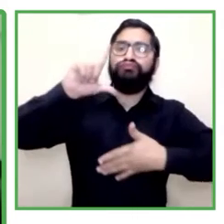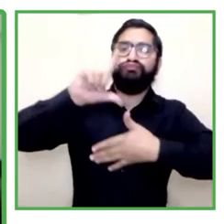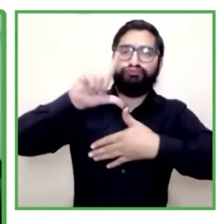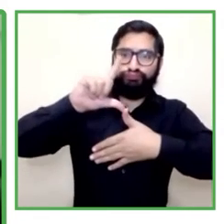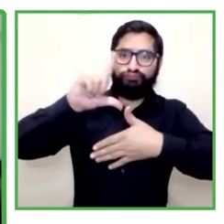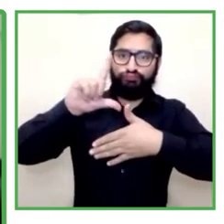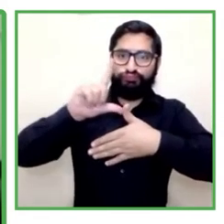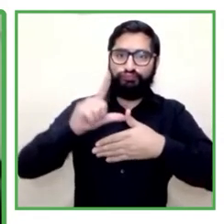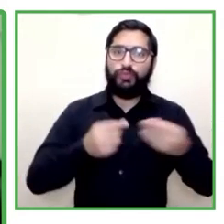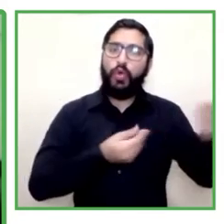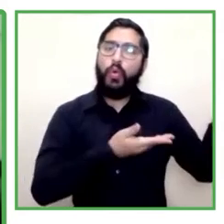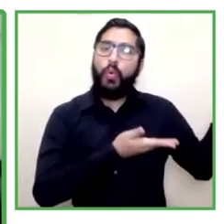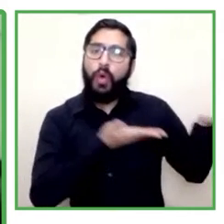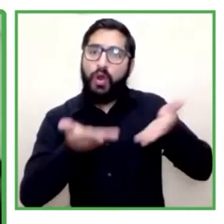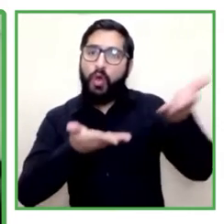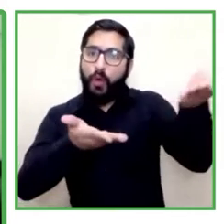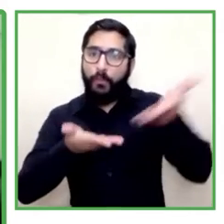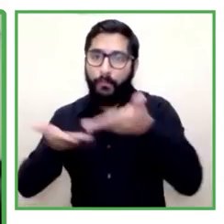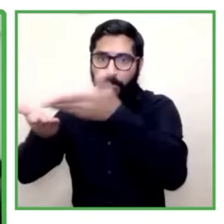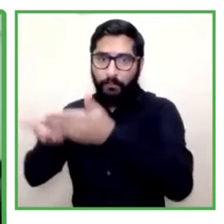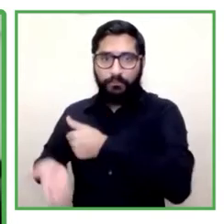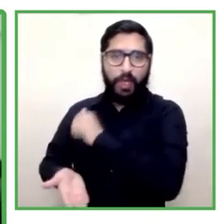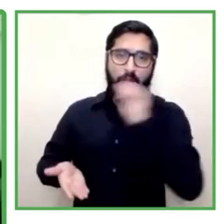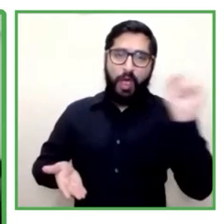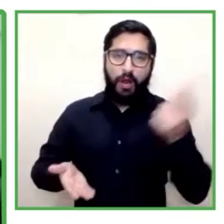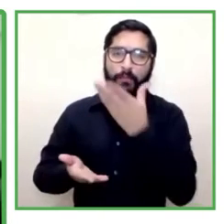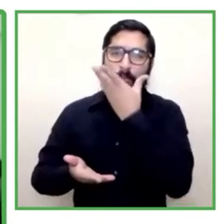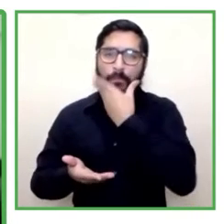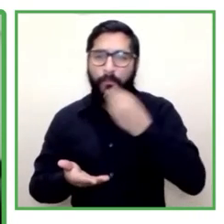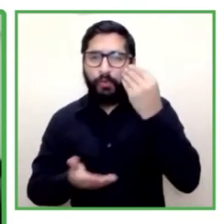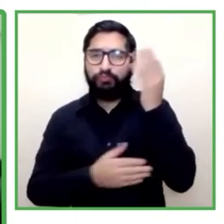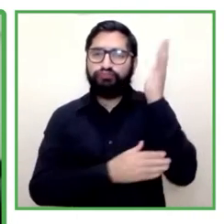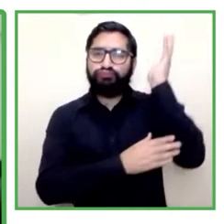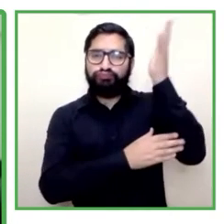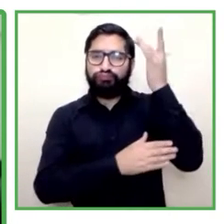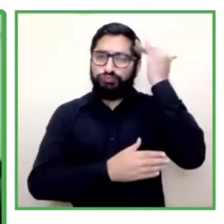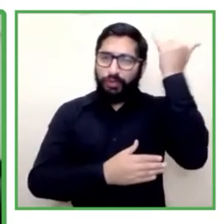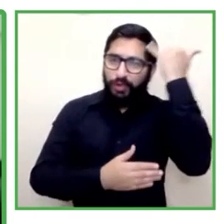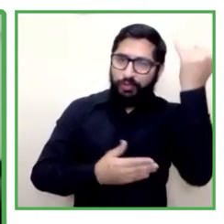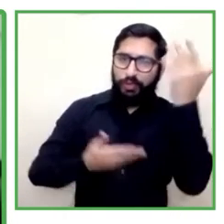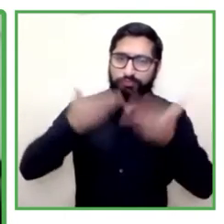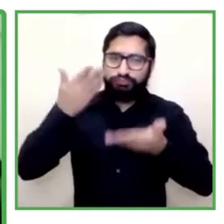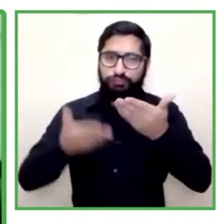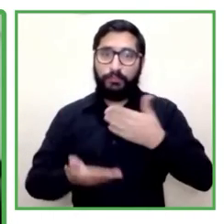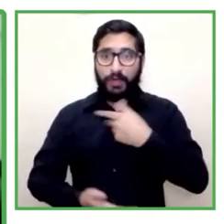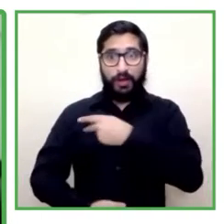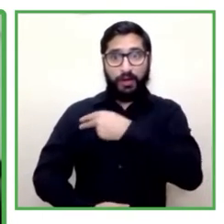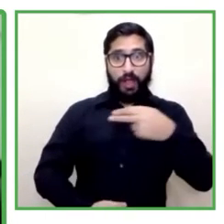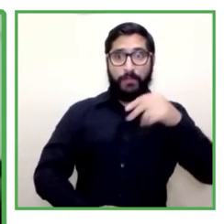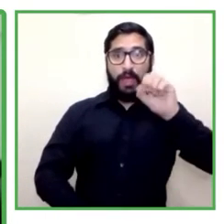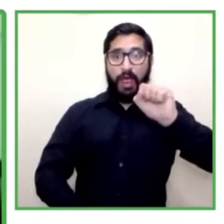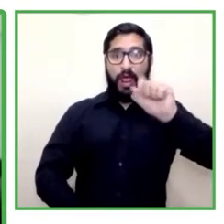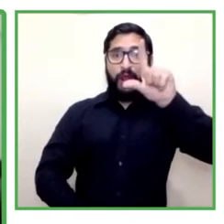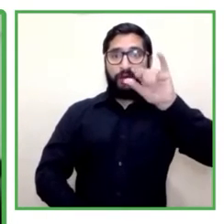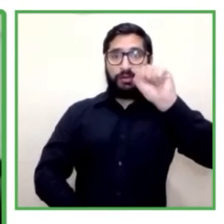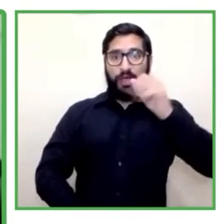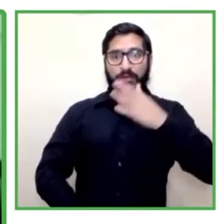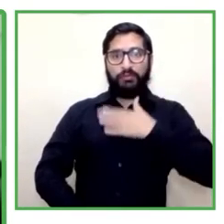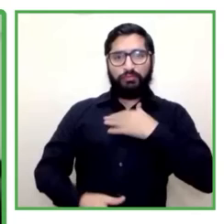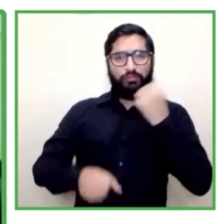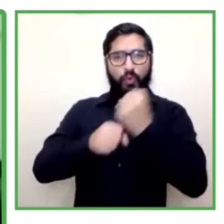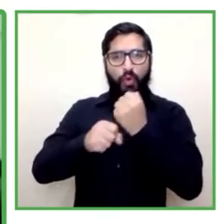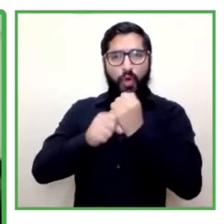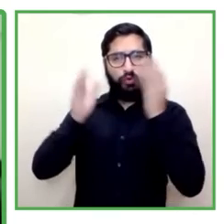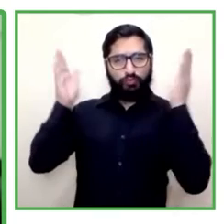Me presento, yo soy Alicia Díaz, soy especialista en materias de diálogo social, trabajo decente, género e inclusión